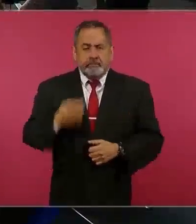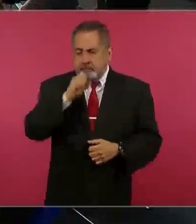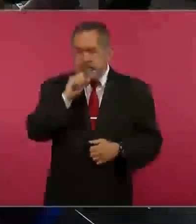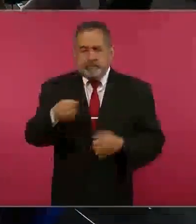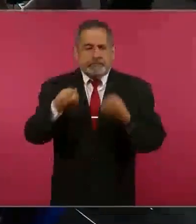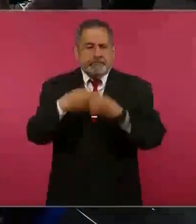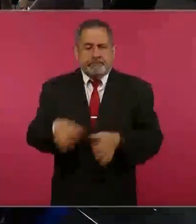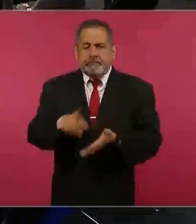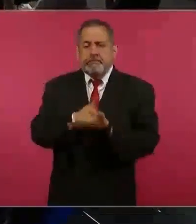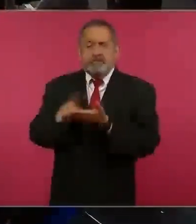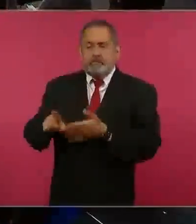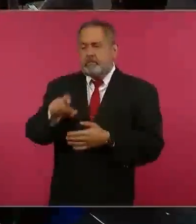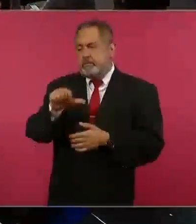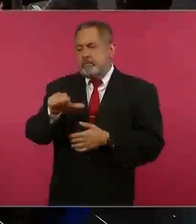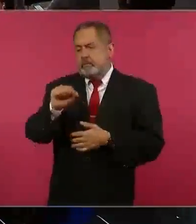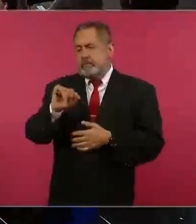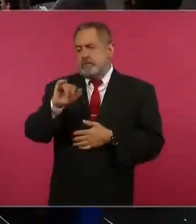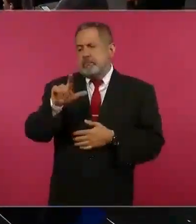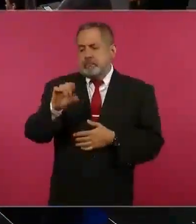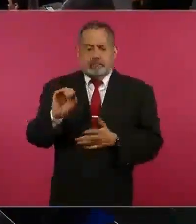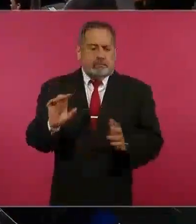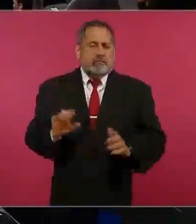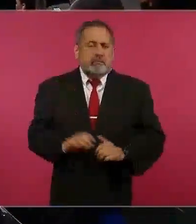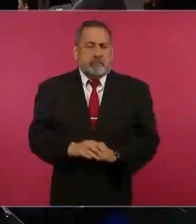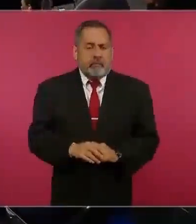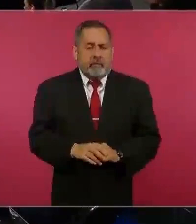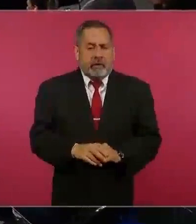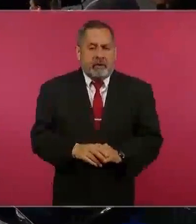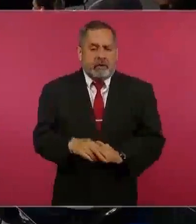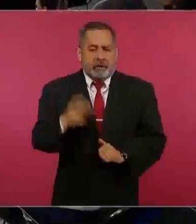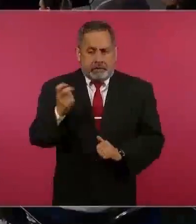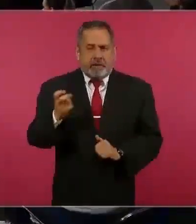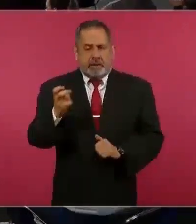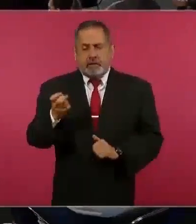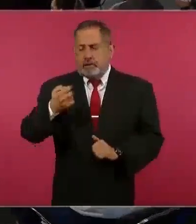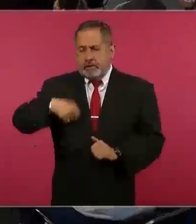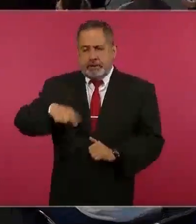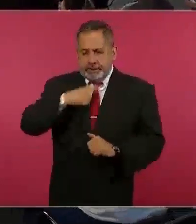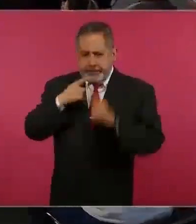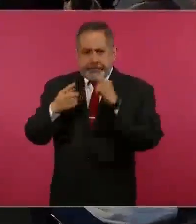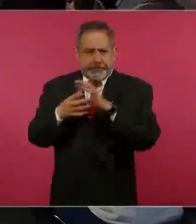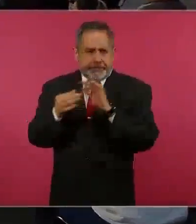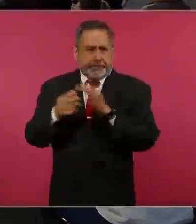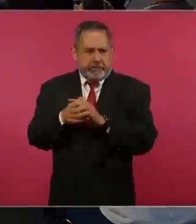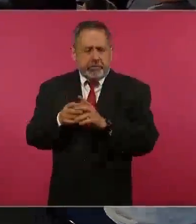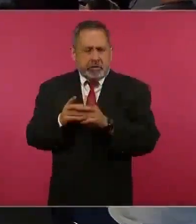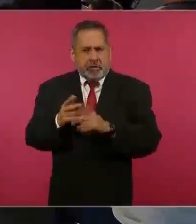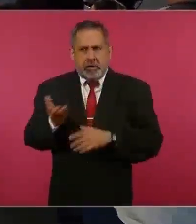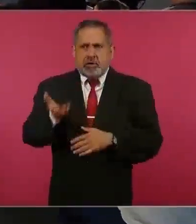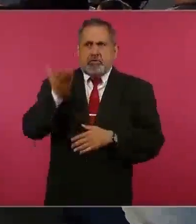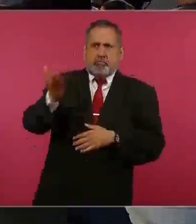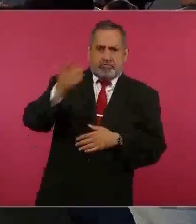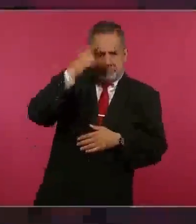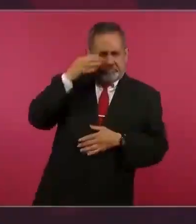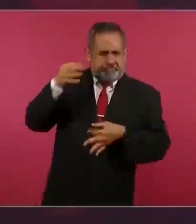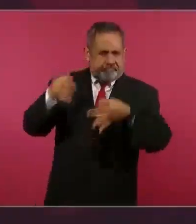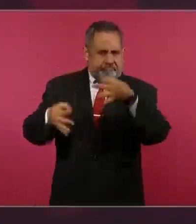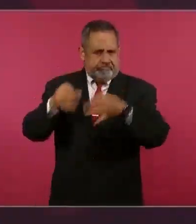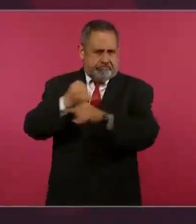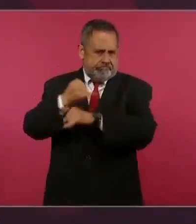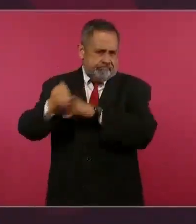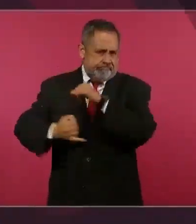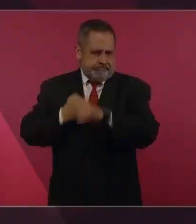derecho de asil, eso es lo que estamos planteando y queremos